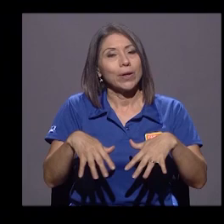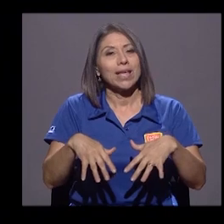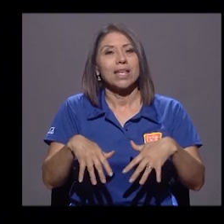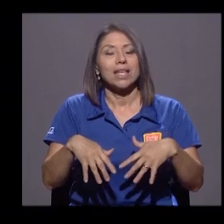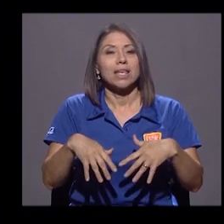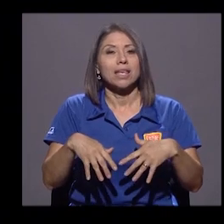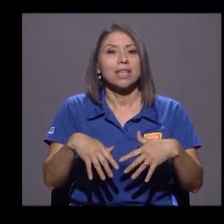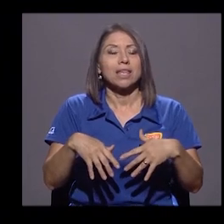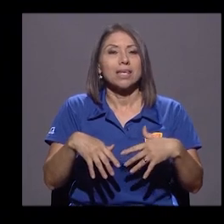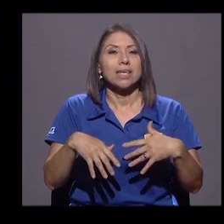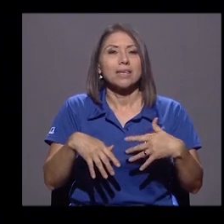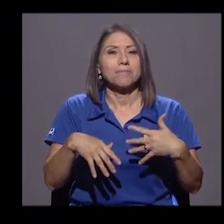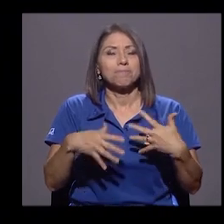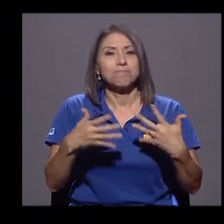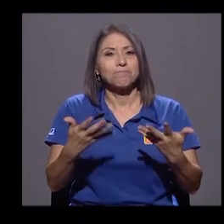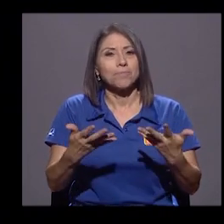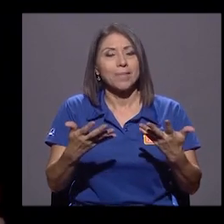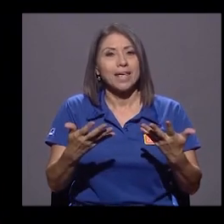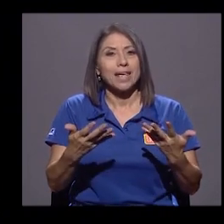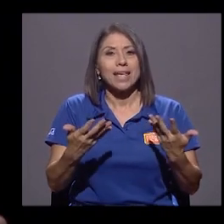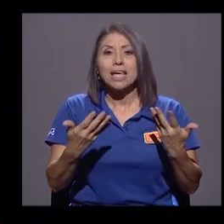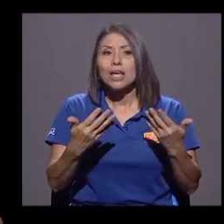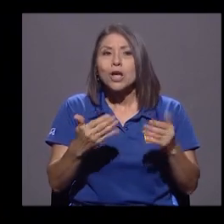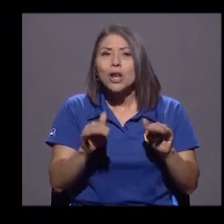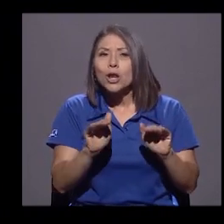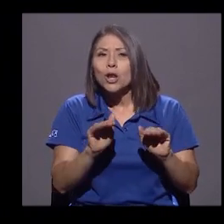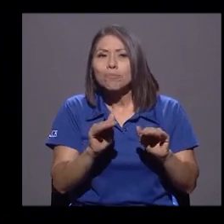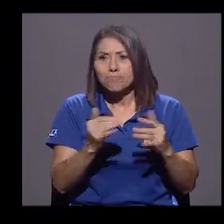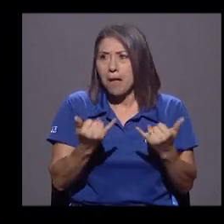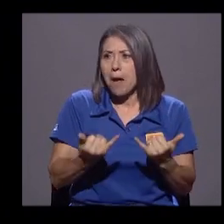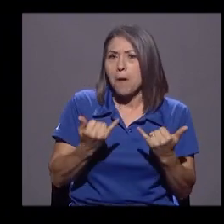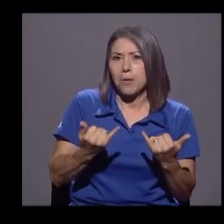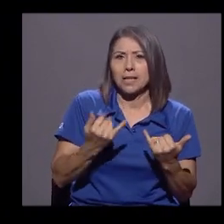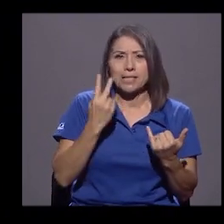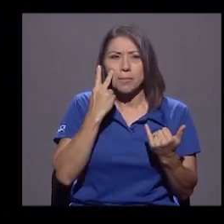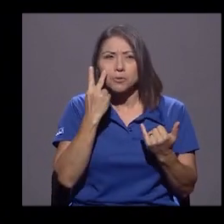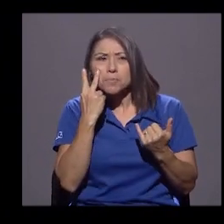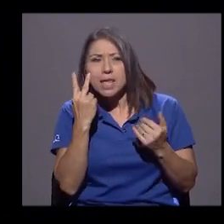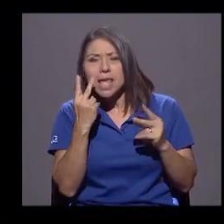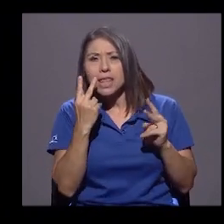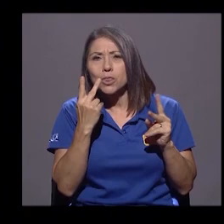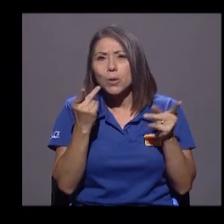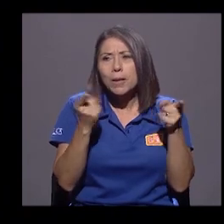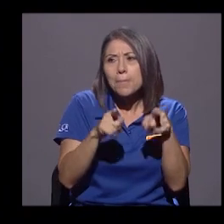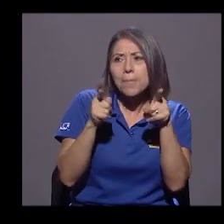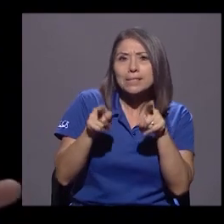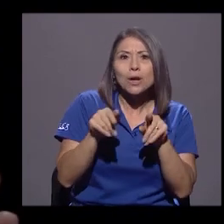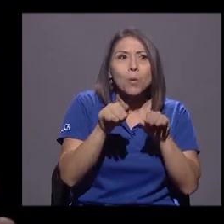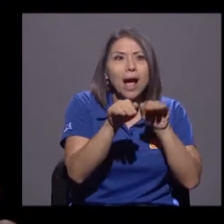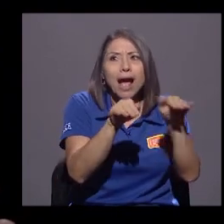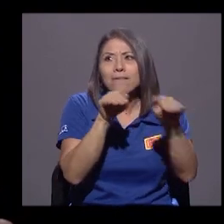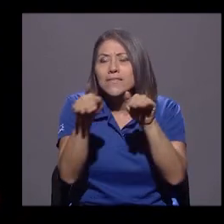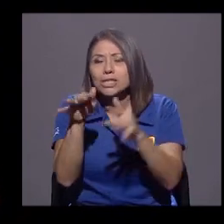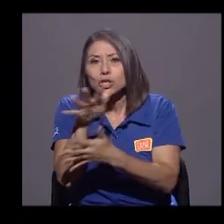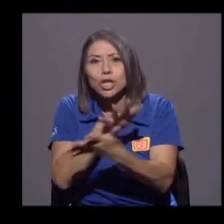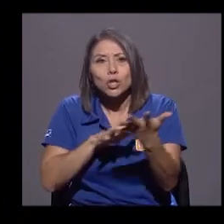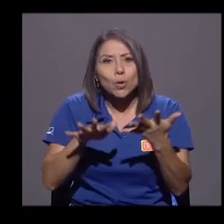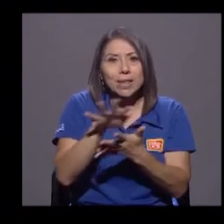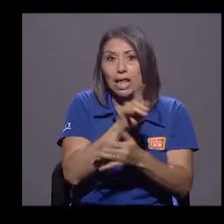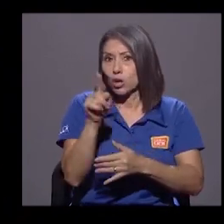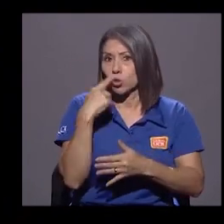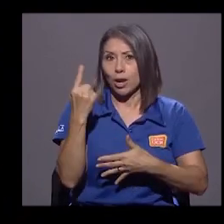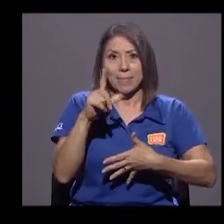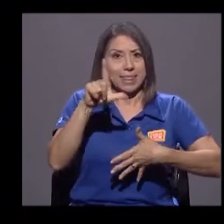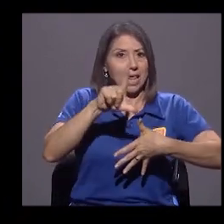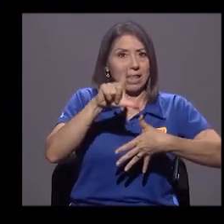avisos de tormenta que estamos viendo en el contexto, no solamente latinoamericano o